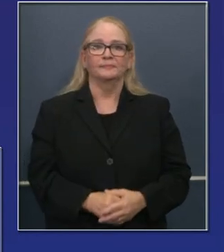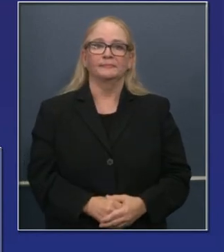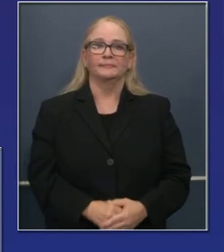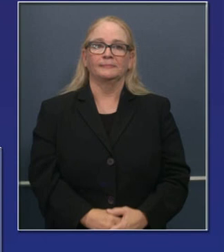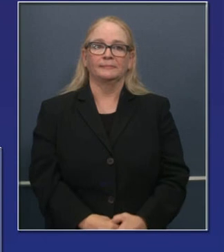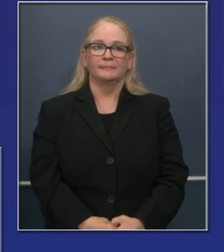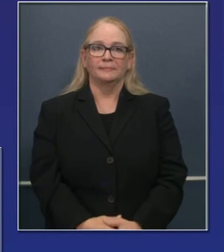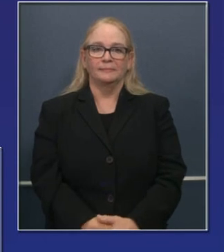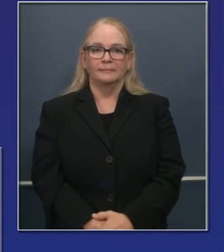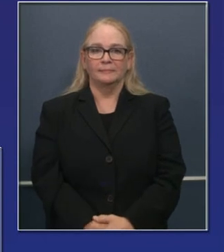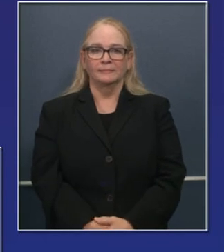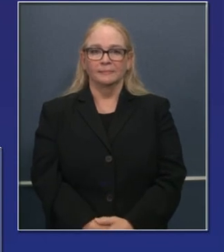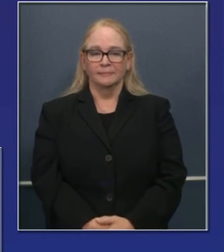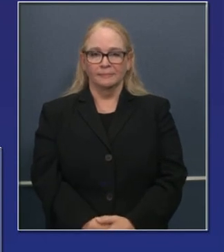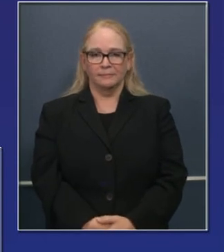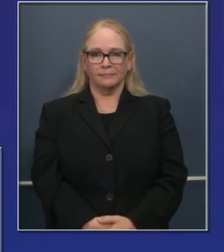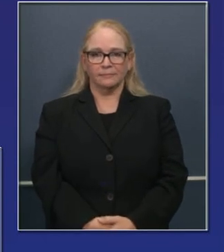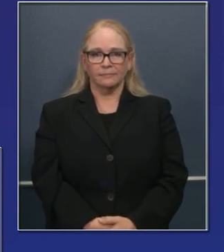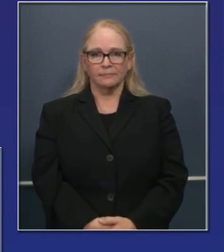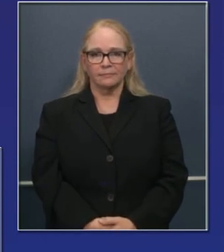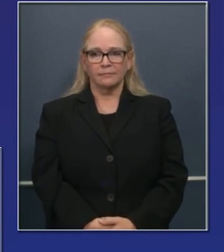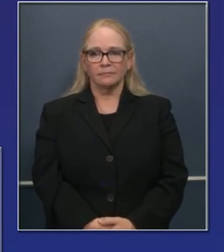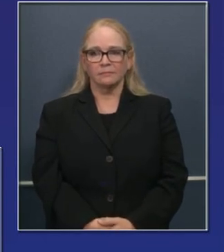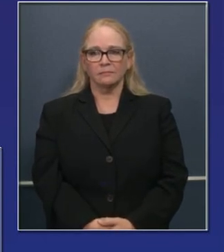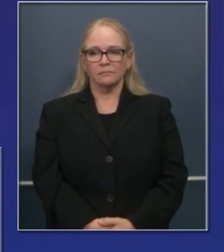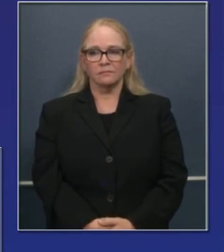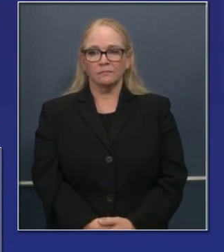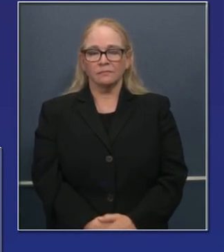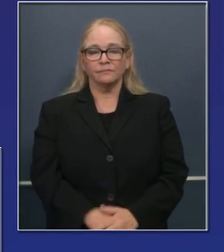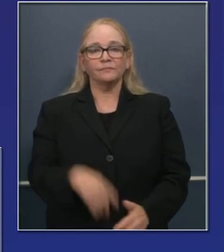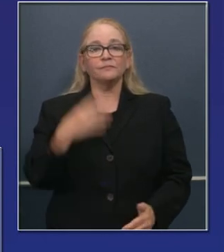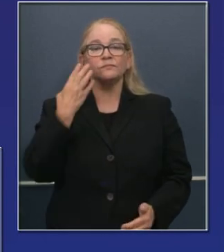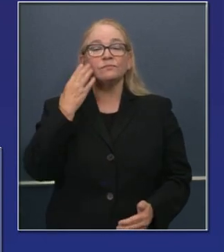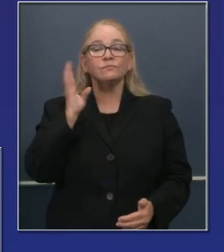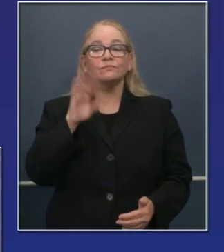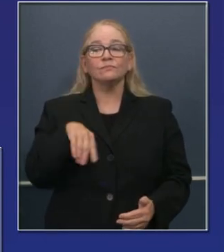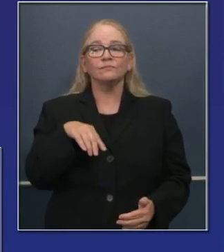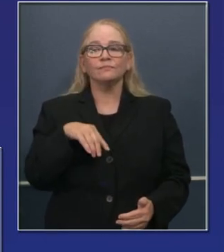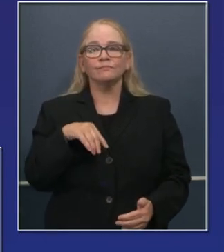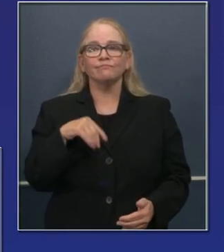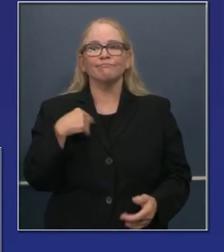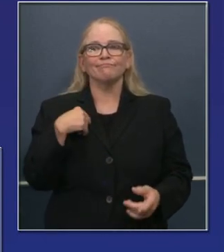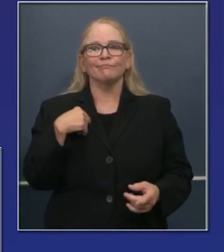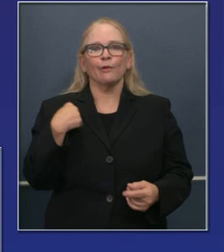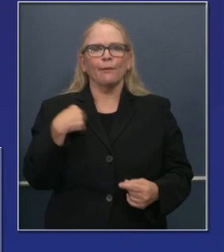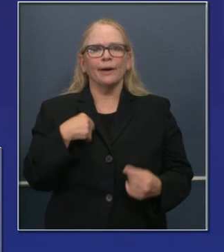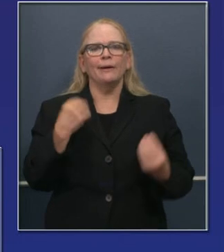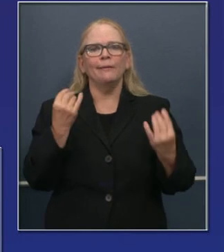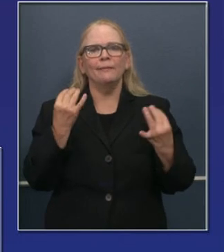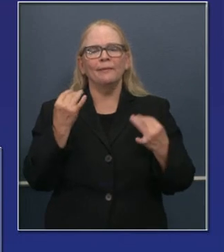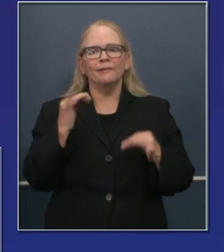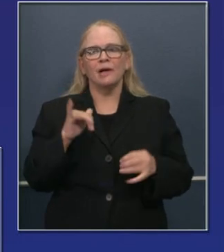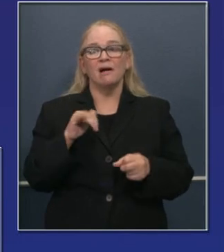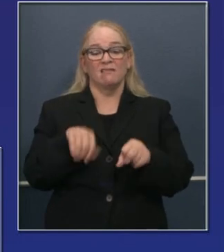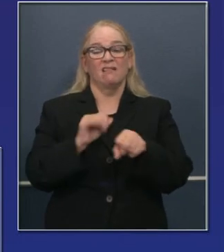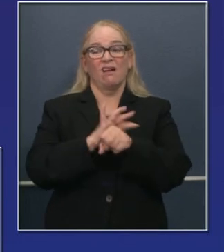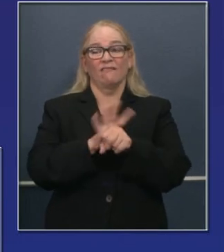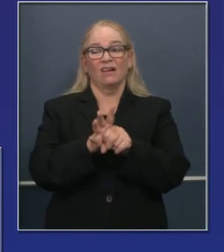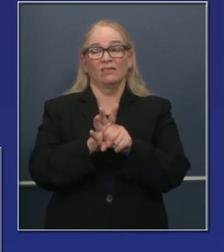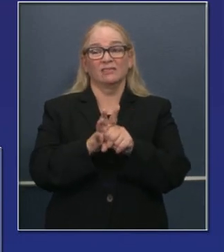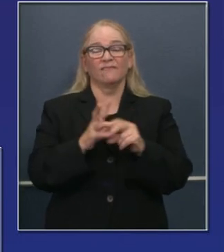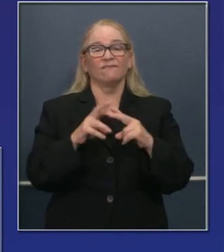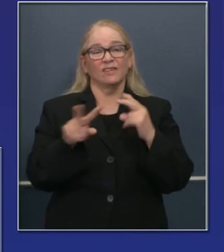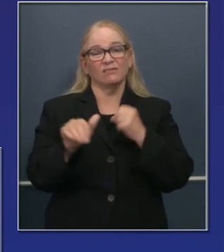disponibles en el sistema. Como siempre, consideramos esto con mucha seriedad, muy conscientes de